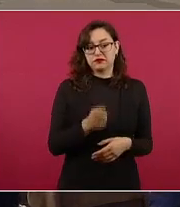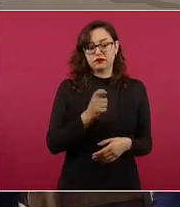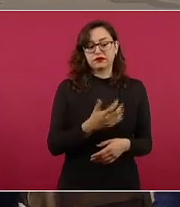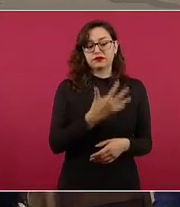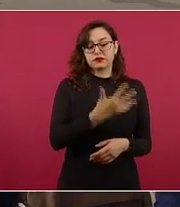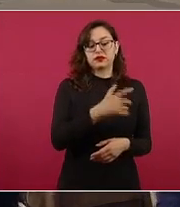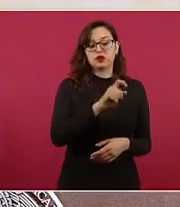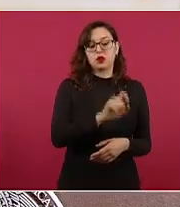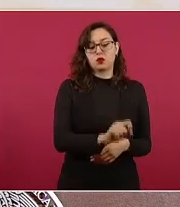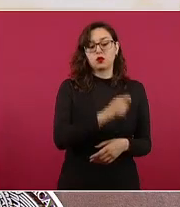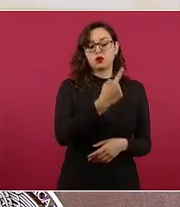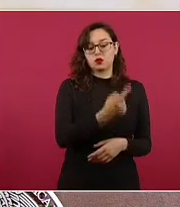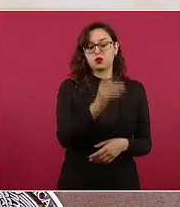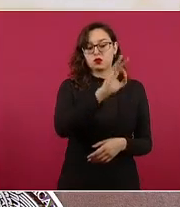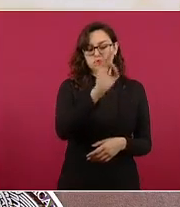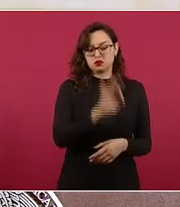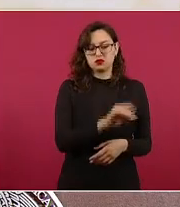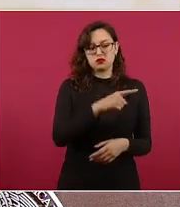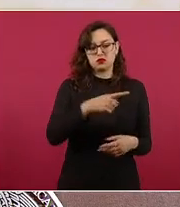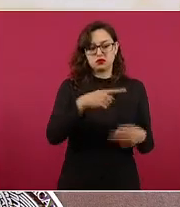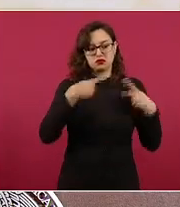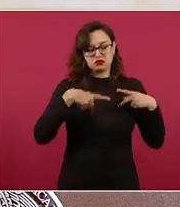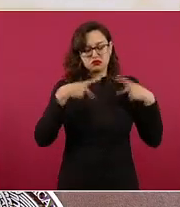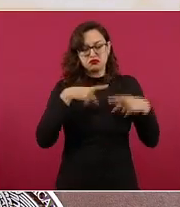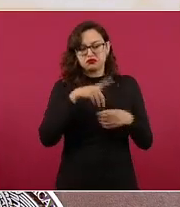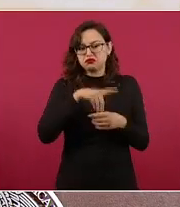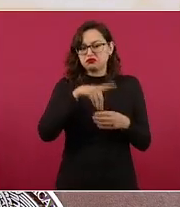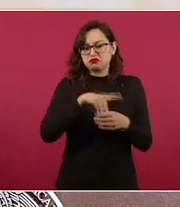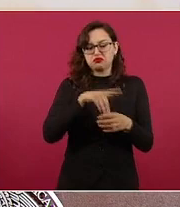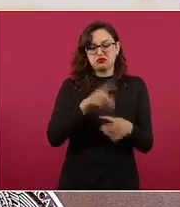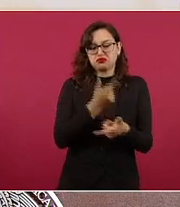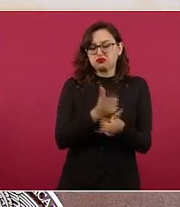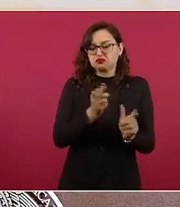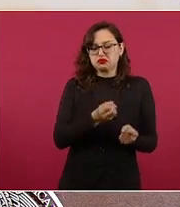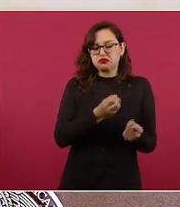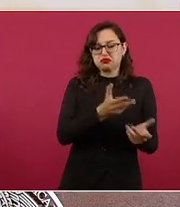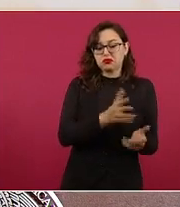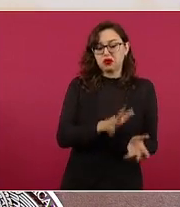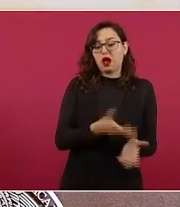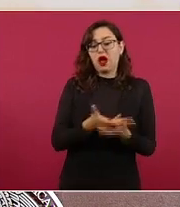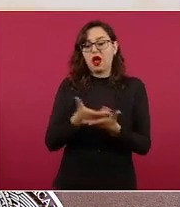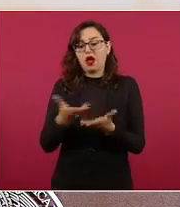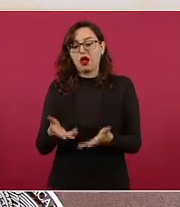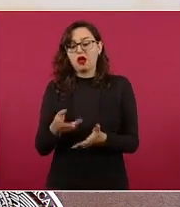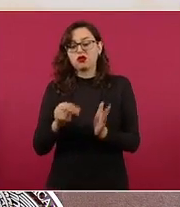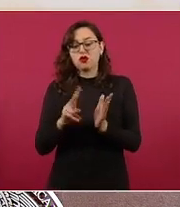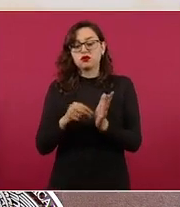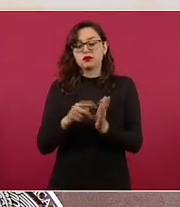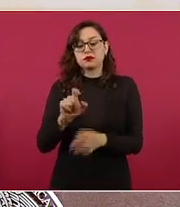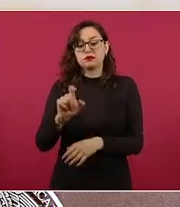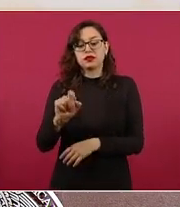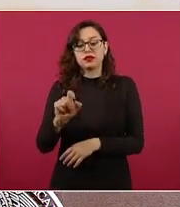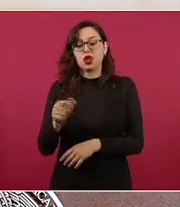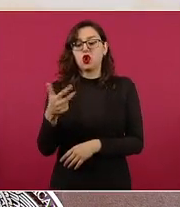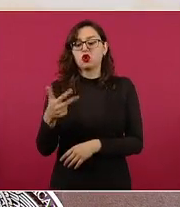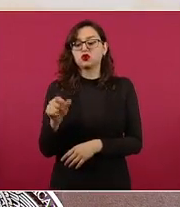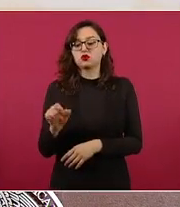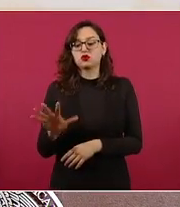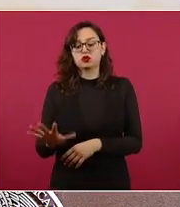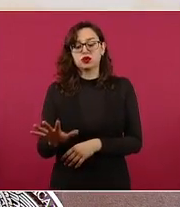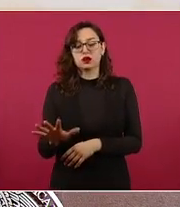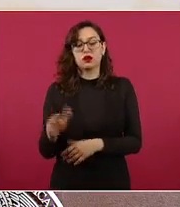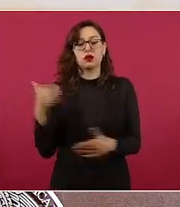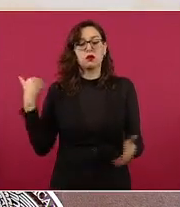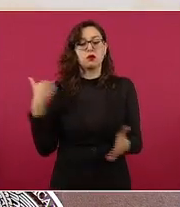5.1 eran de donación altruista. En 2020 cerramos con 8.5 y tenemos un promedio de todo este